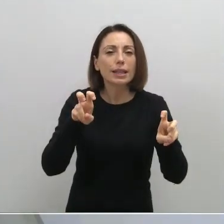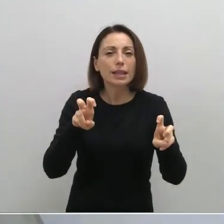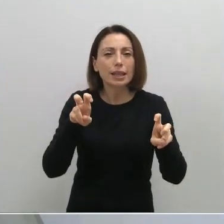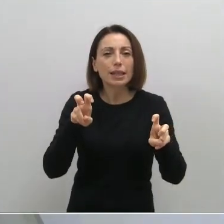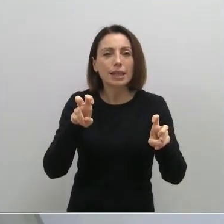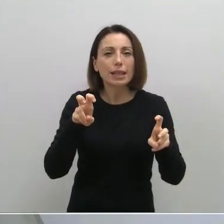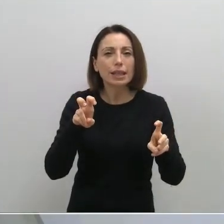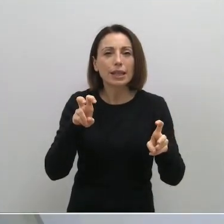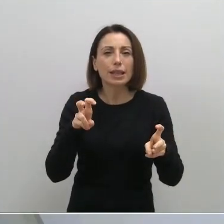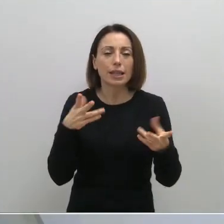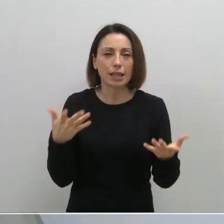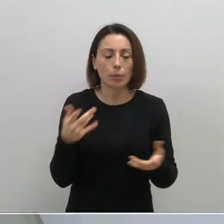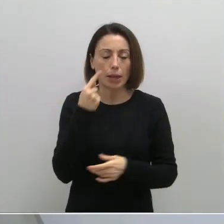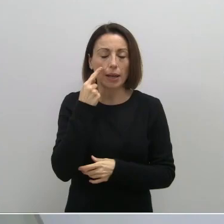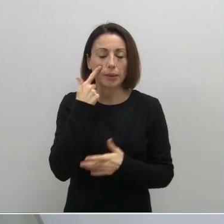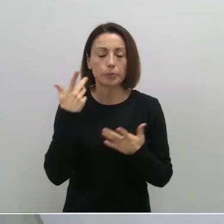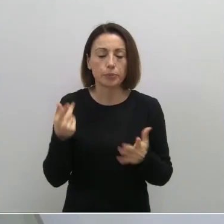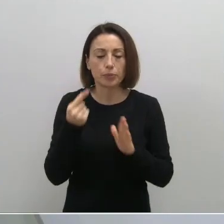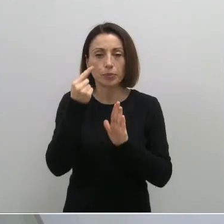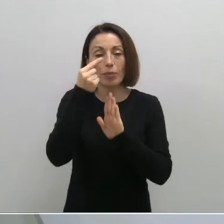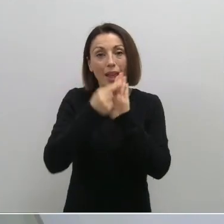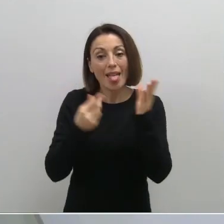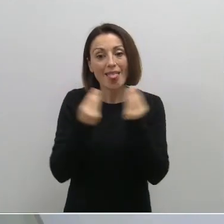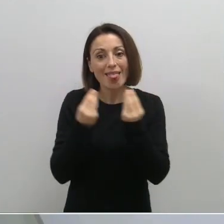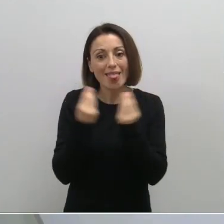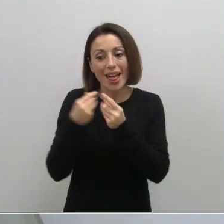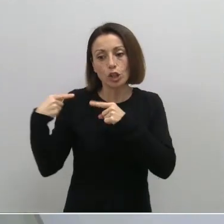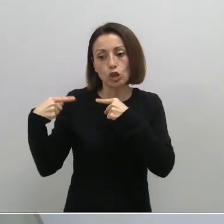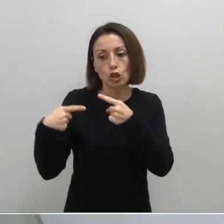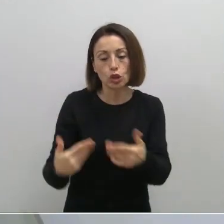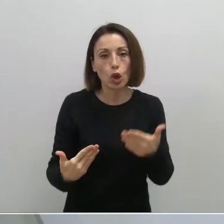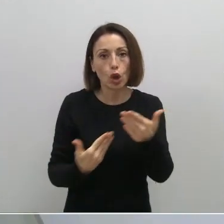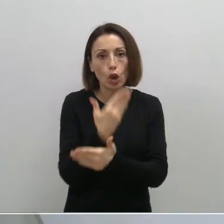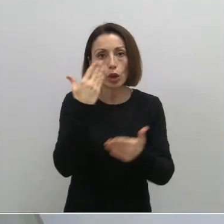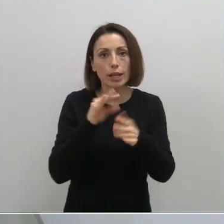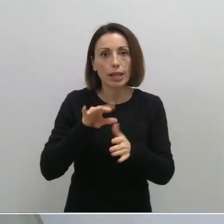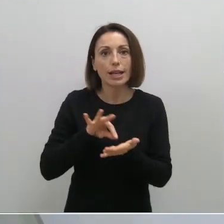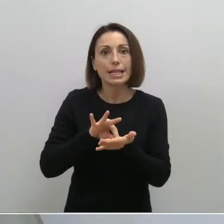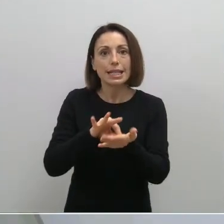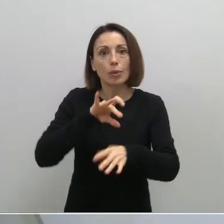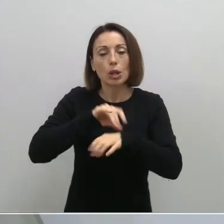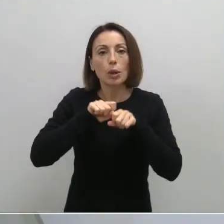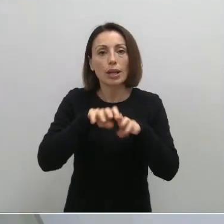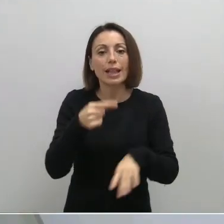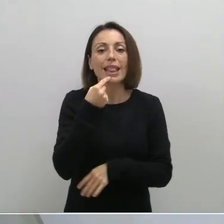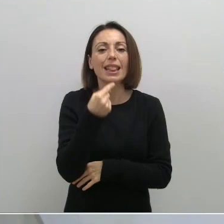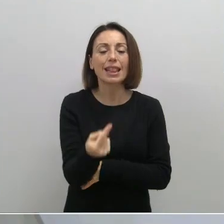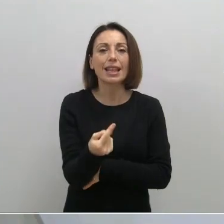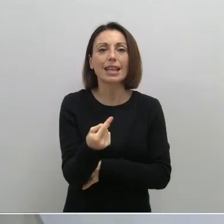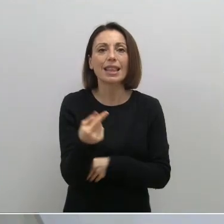en concreta de este parámetro. Los datos diarios, tal y como de forma expresa indica el servicio de epidemiología, son datos